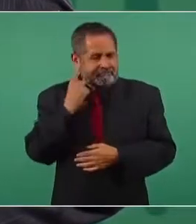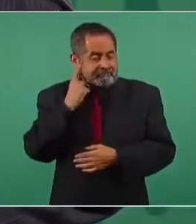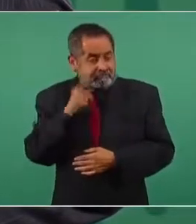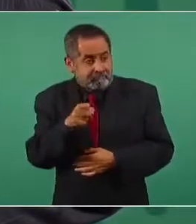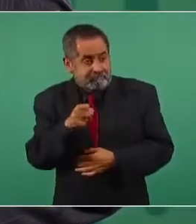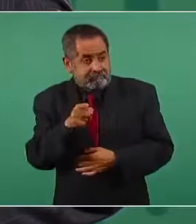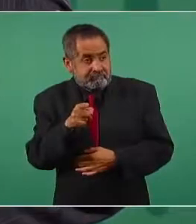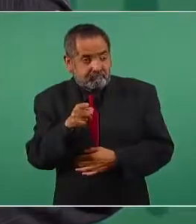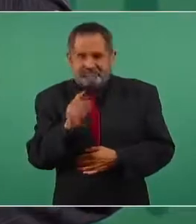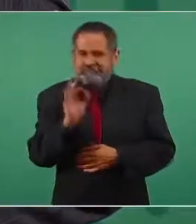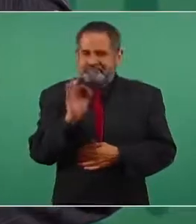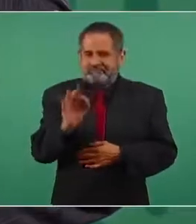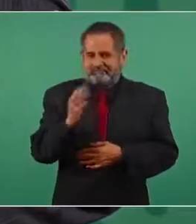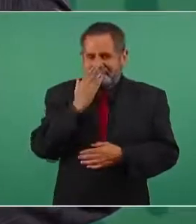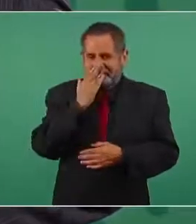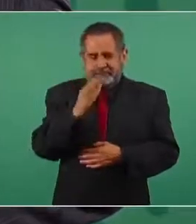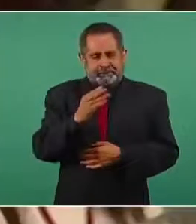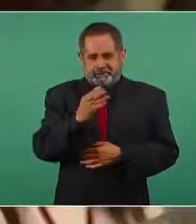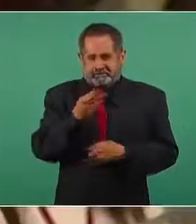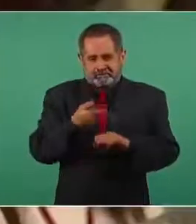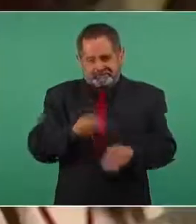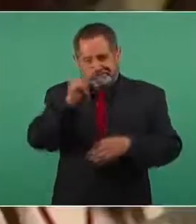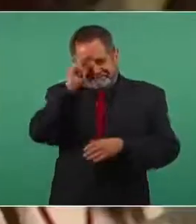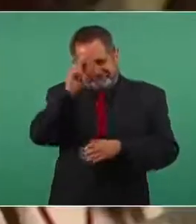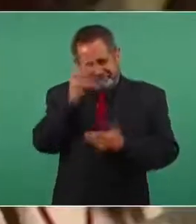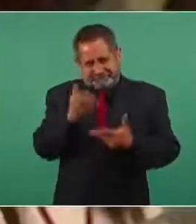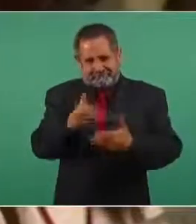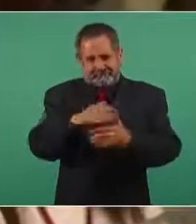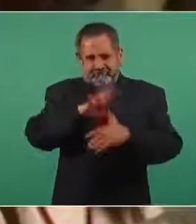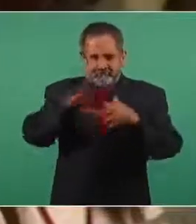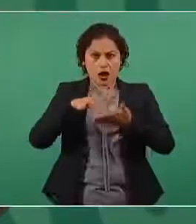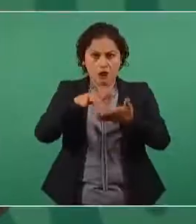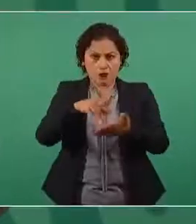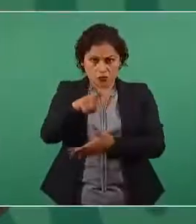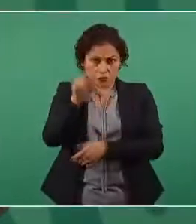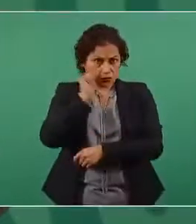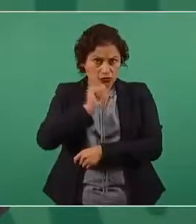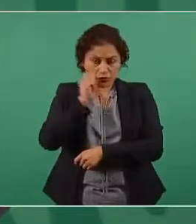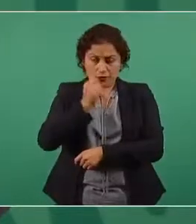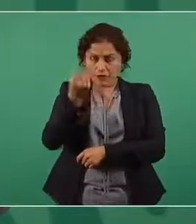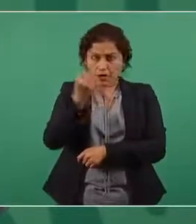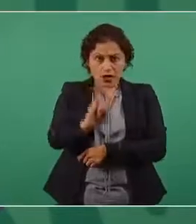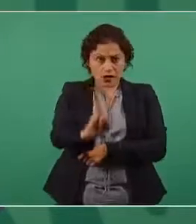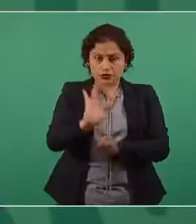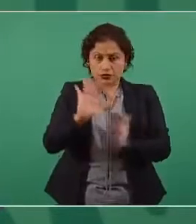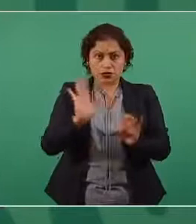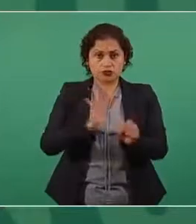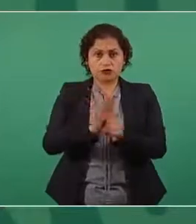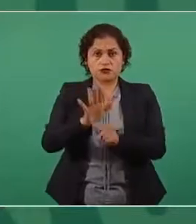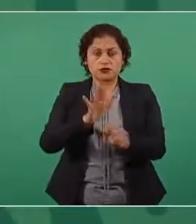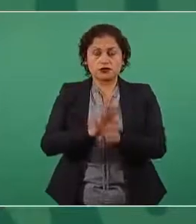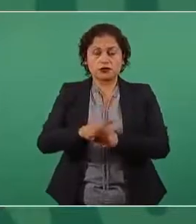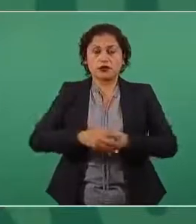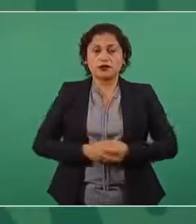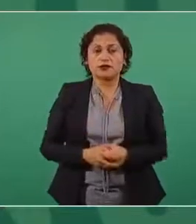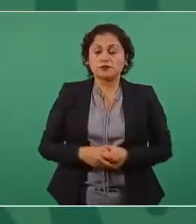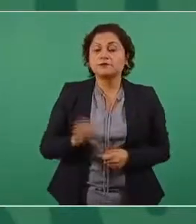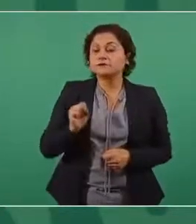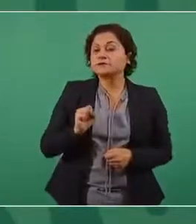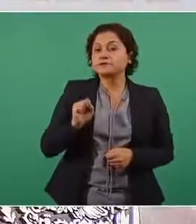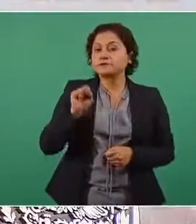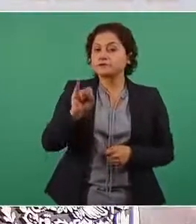Escucharte, es muy inteligente todo tu planteamiento. El pueblo es mucha pieza